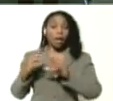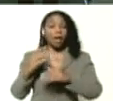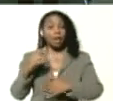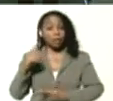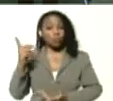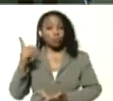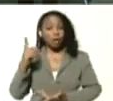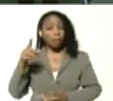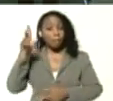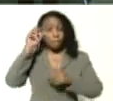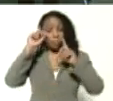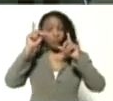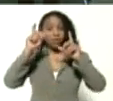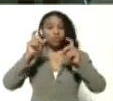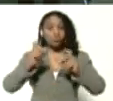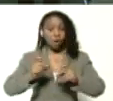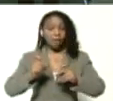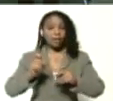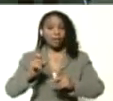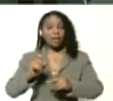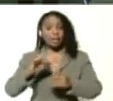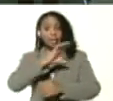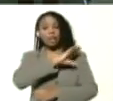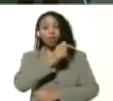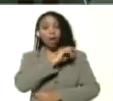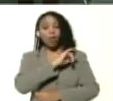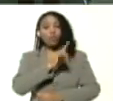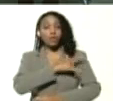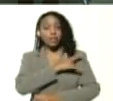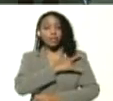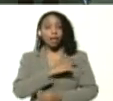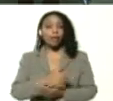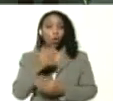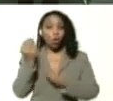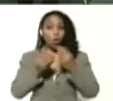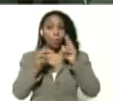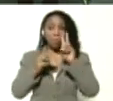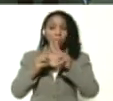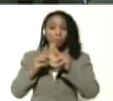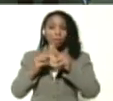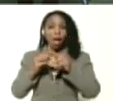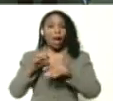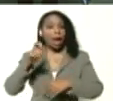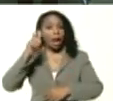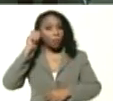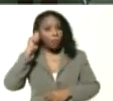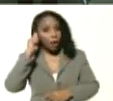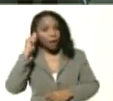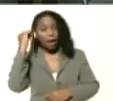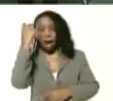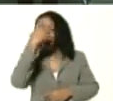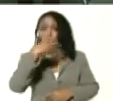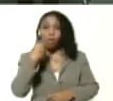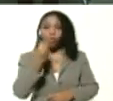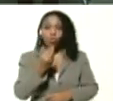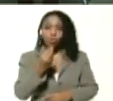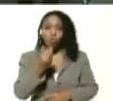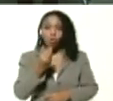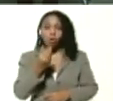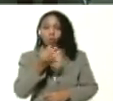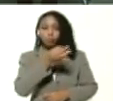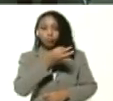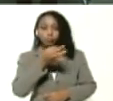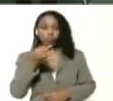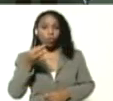una universidad para que ustedes vean cómo se va elevando la mujer la juventud y la calidad